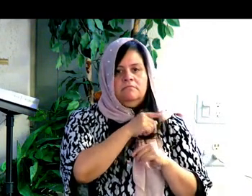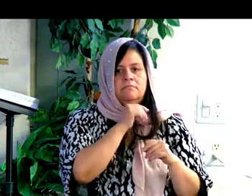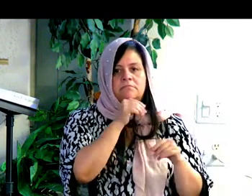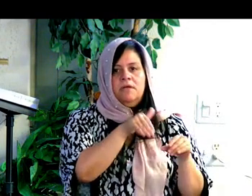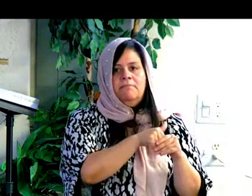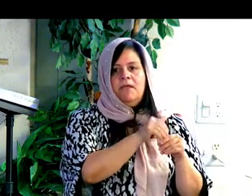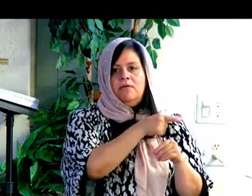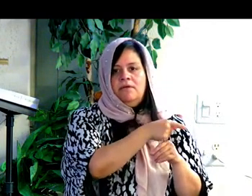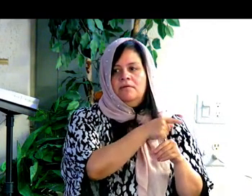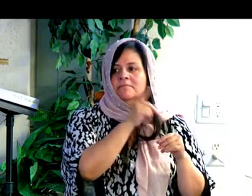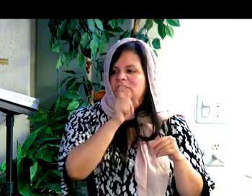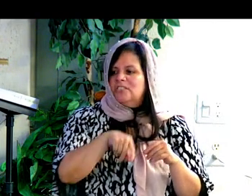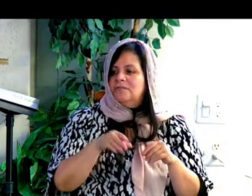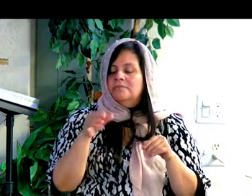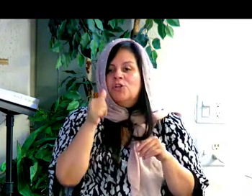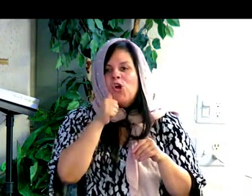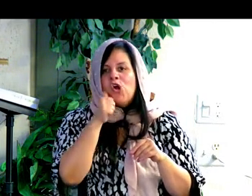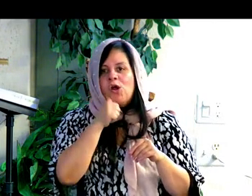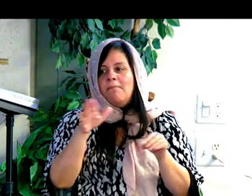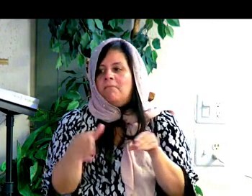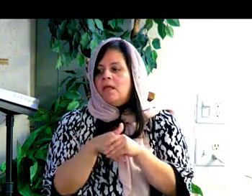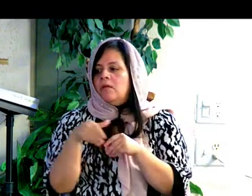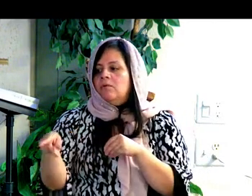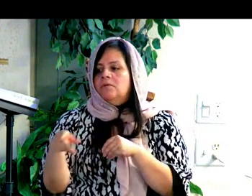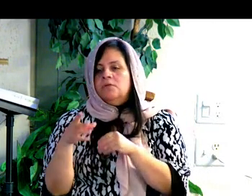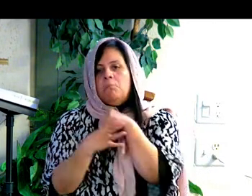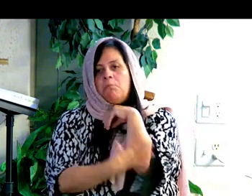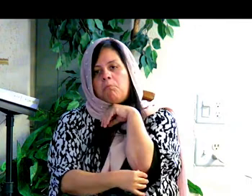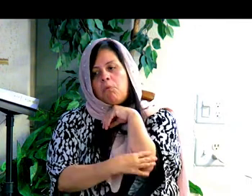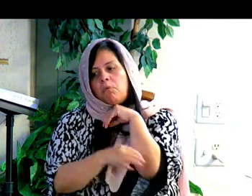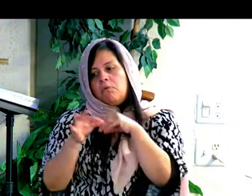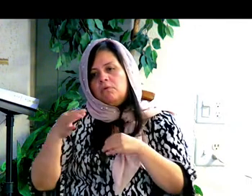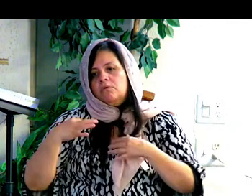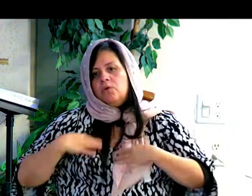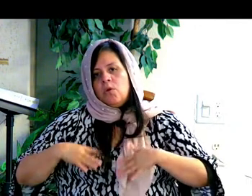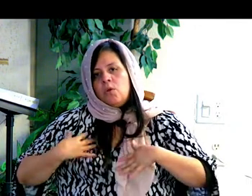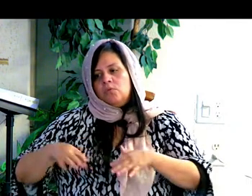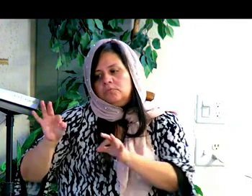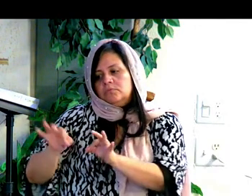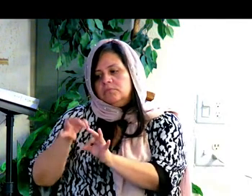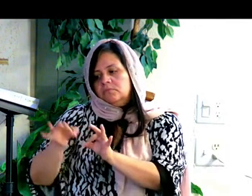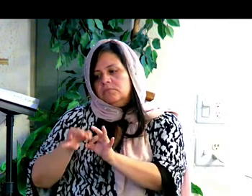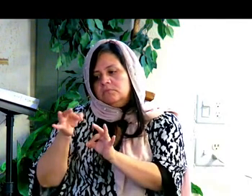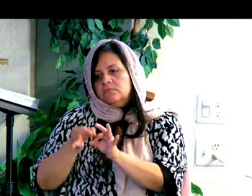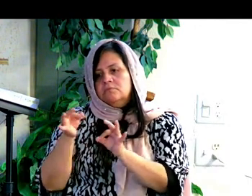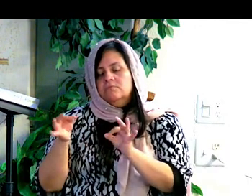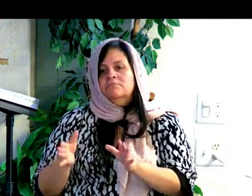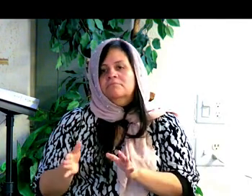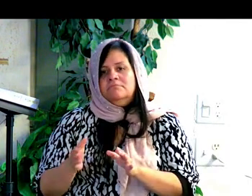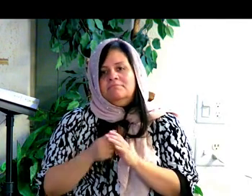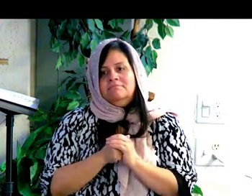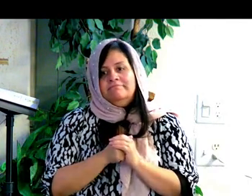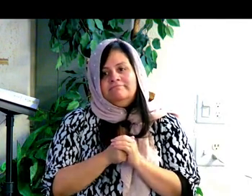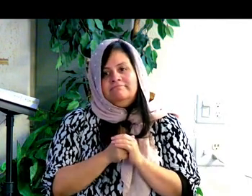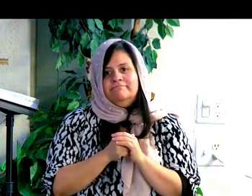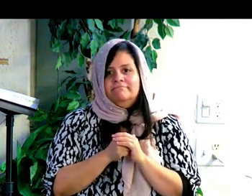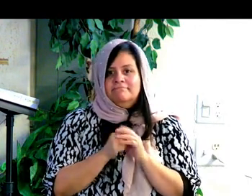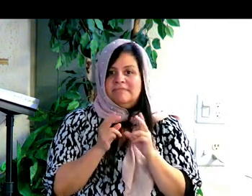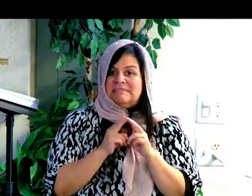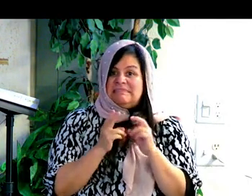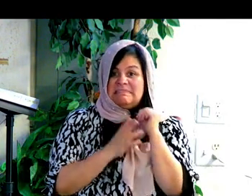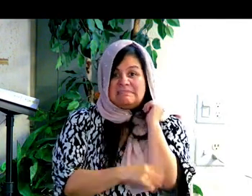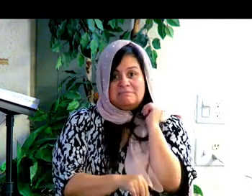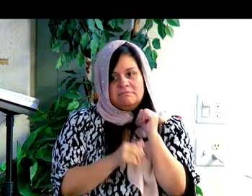que tenía mucho dinero, en lugar de casarse con él, se casa con el sastre. Y muy pobre. He asked